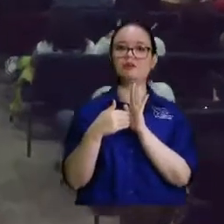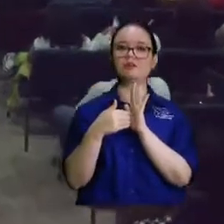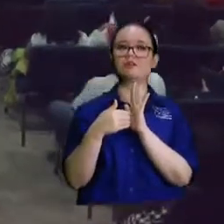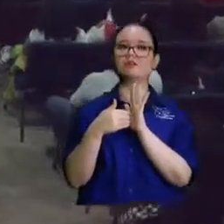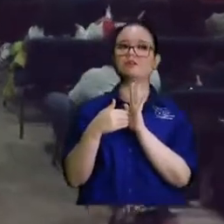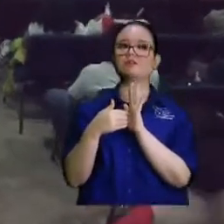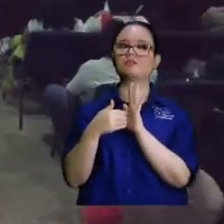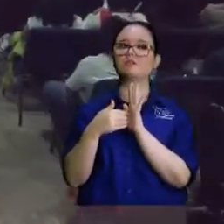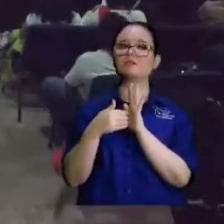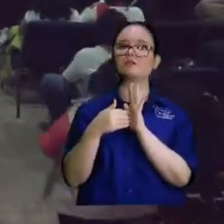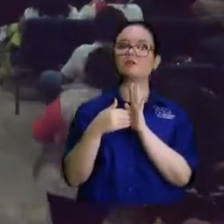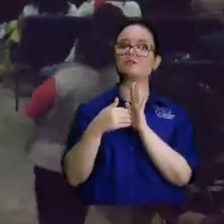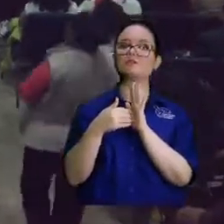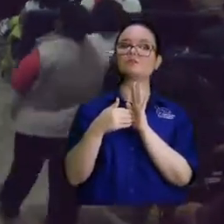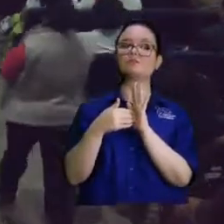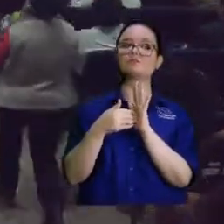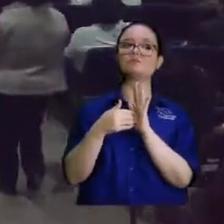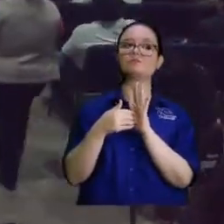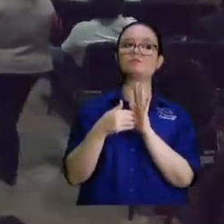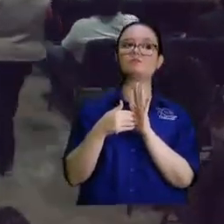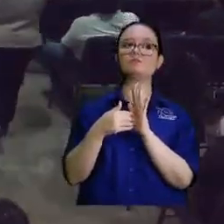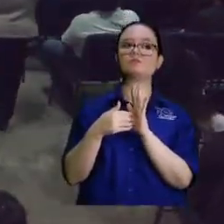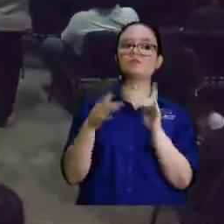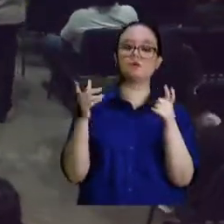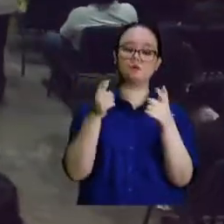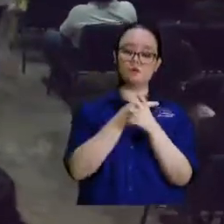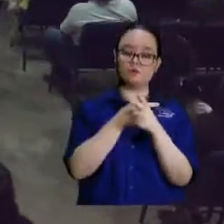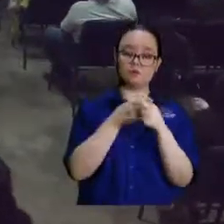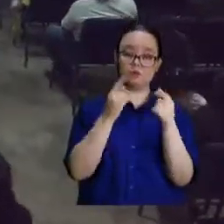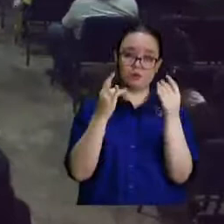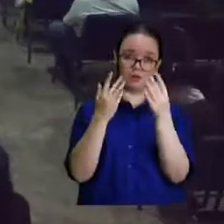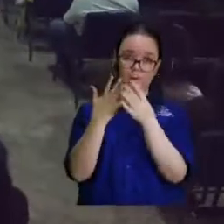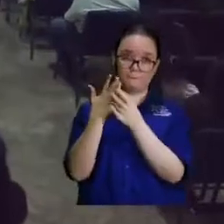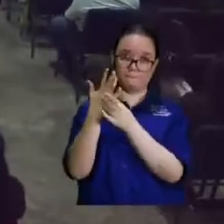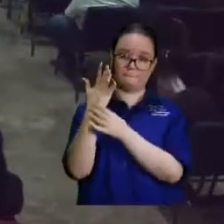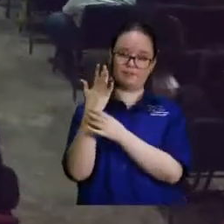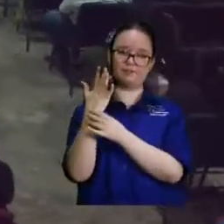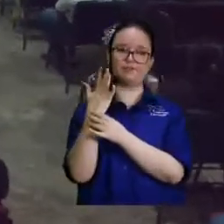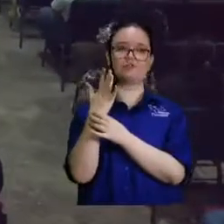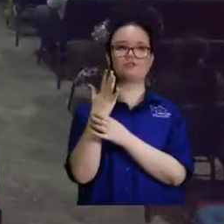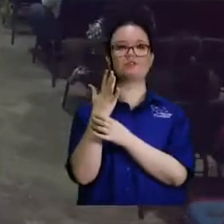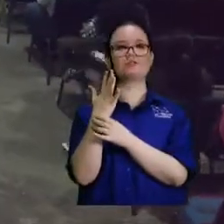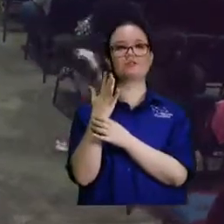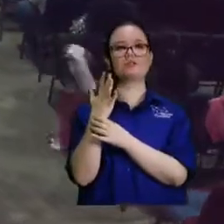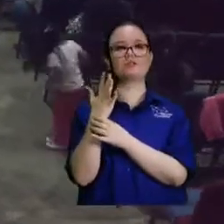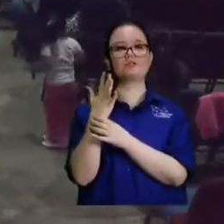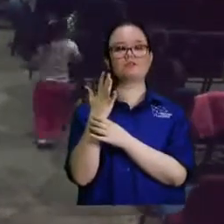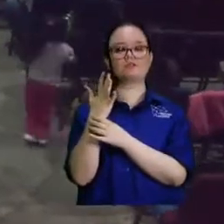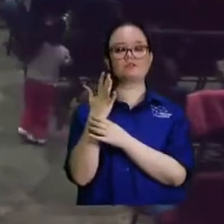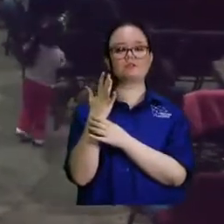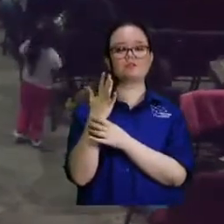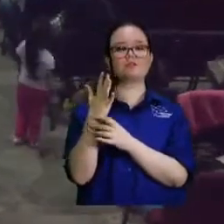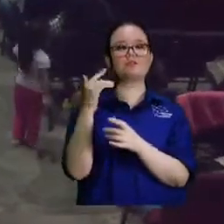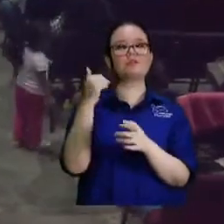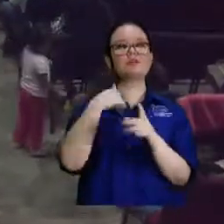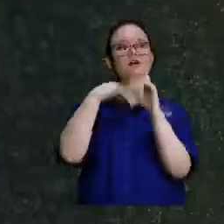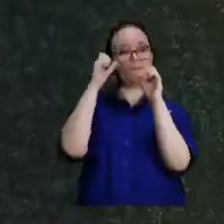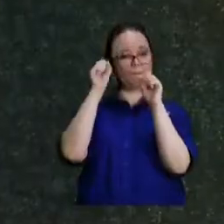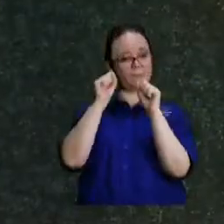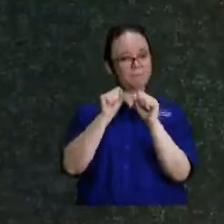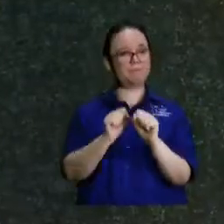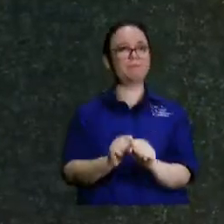con la mano desnuda porque la mano es ministerios apóstoles, profetas evangelistas, pastores y maestros le podemos hacer